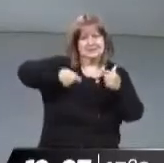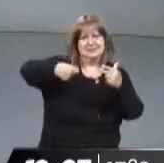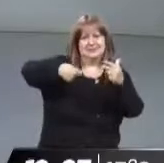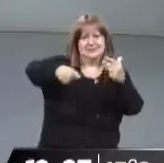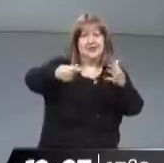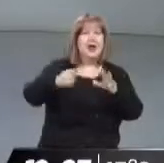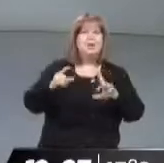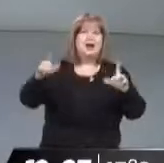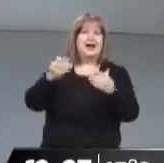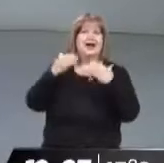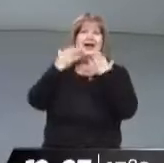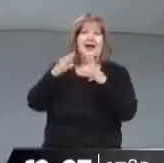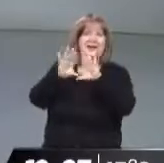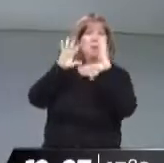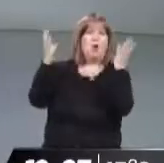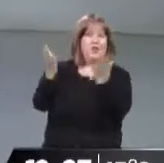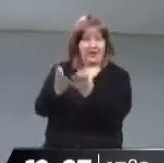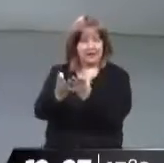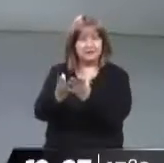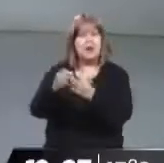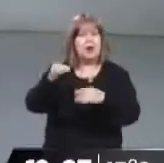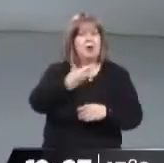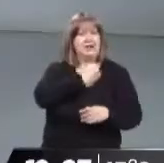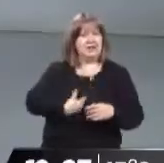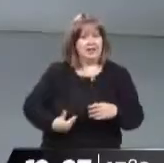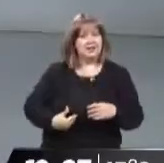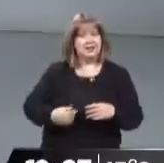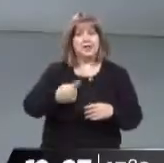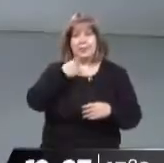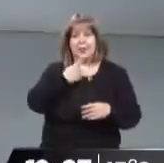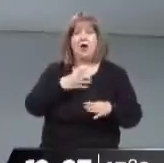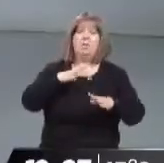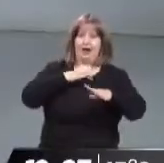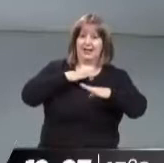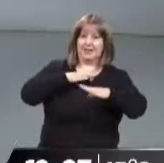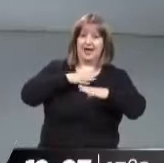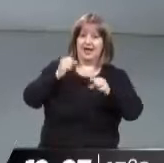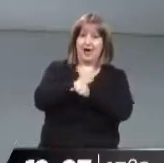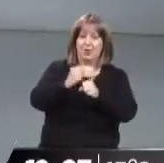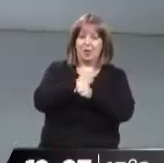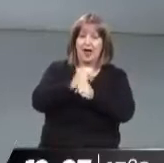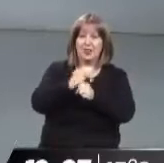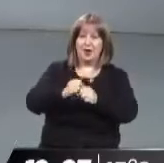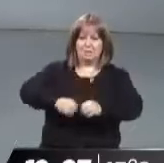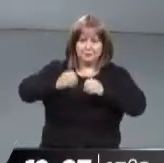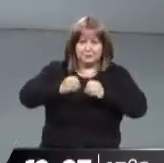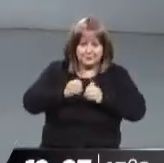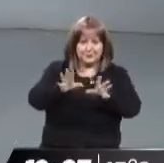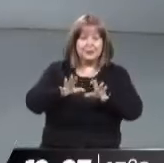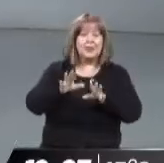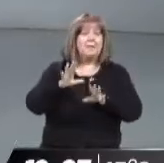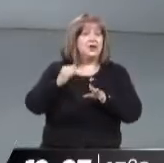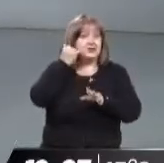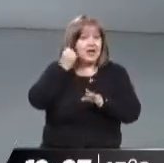todo para el Mundial, y una tasa preferencial. Bueno, hoy lo oficializó el presidente. Todavía no entra en función o no está disponible,